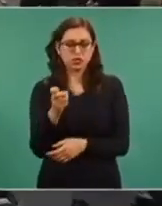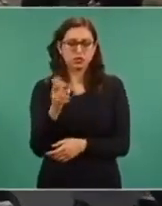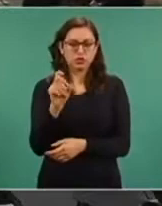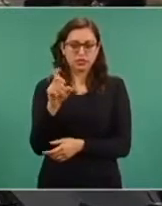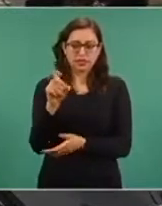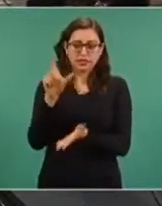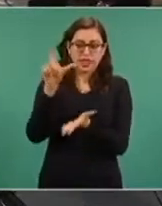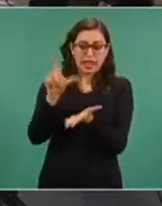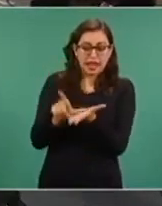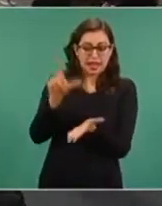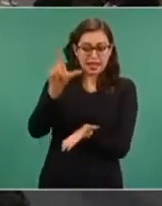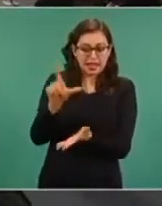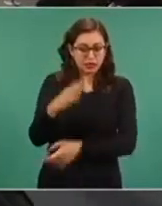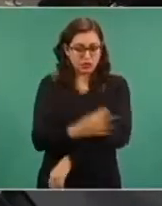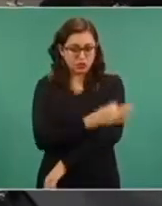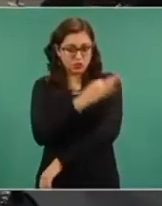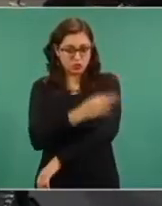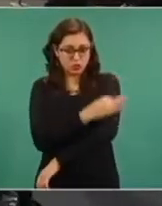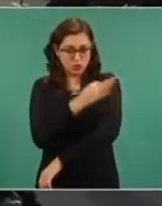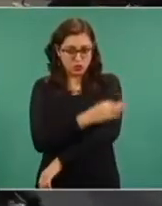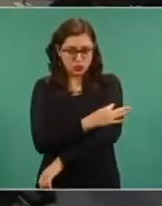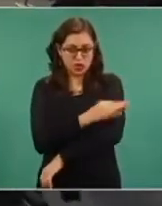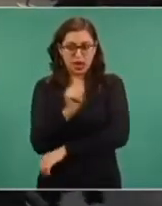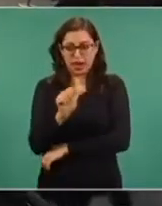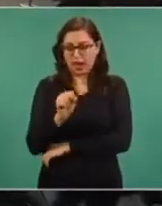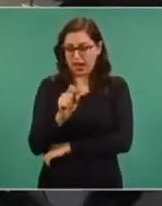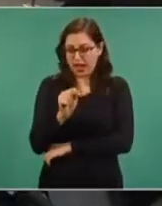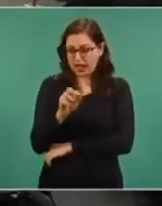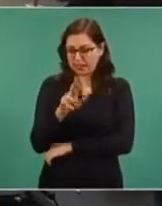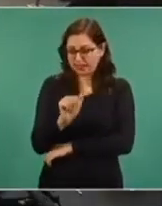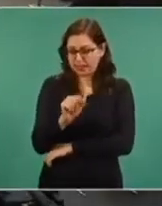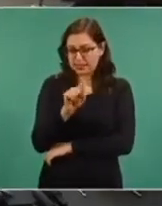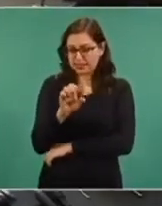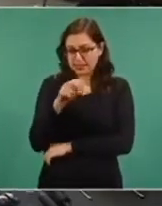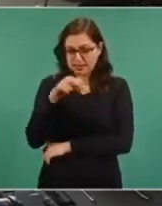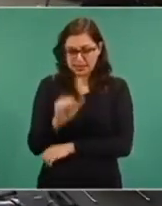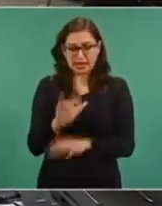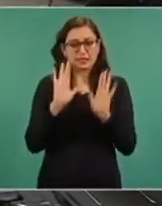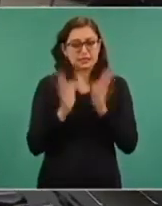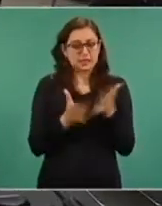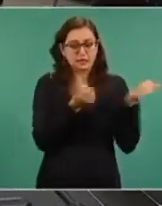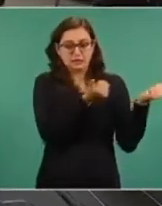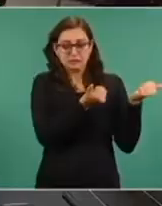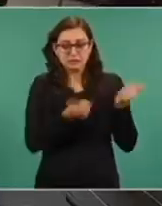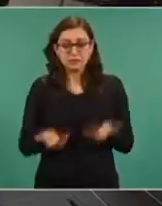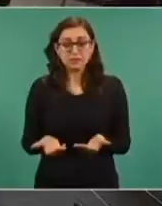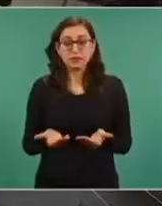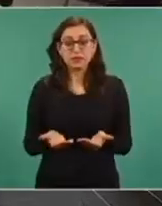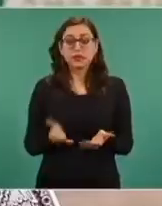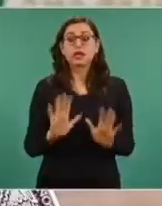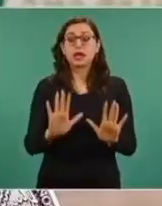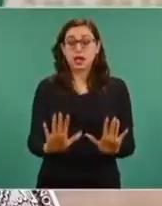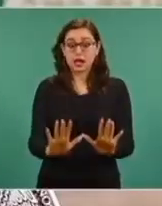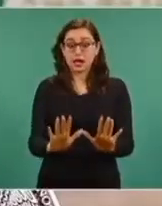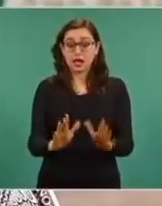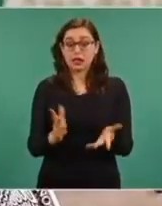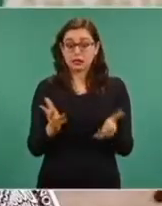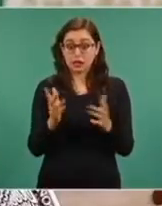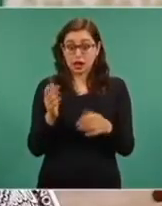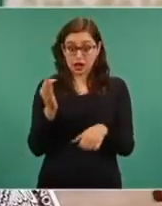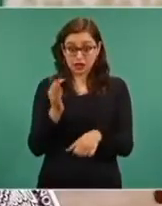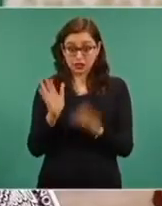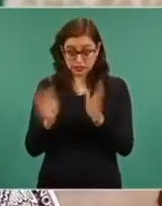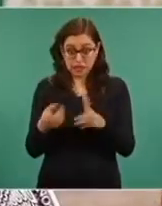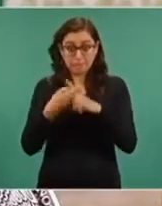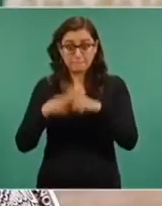del producto, de la sustancia activa de la vacuna y no es, esto debe quedar claro, para aplicación inmediata,